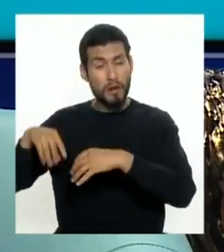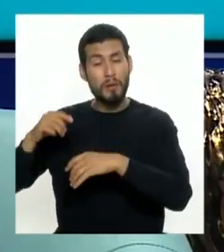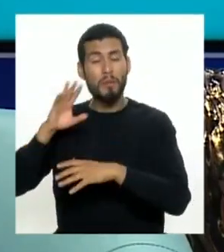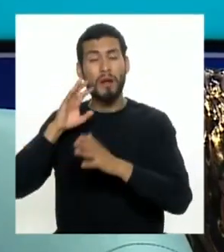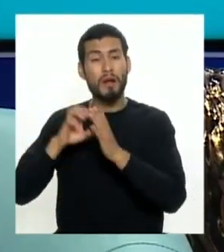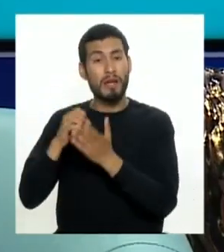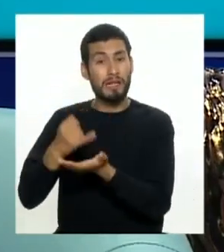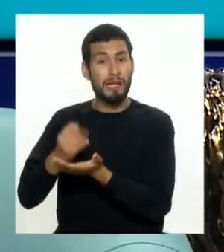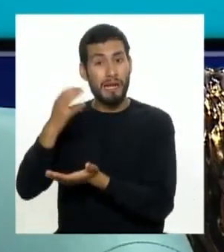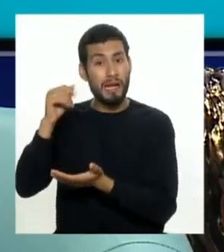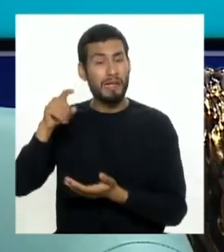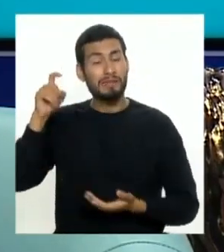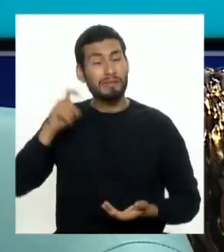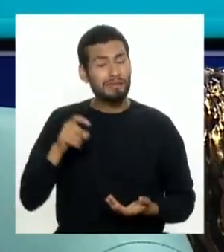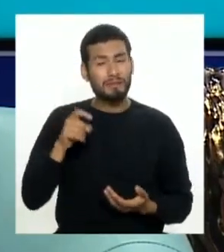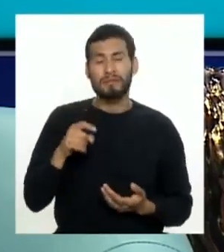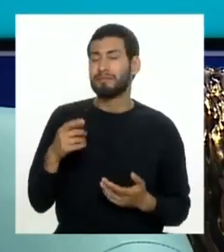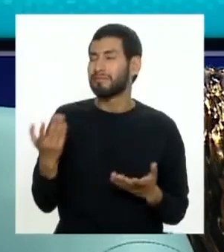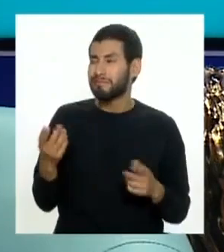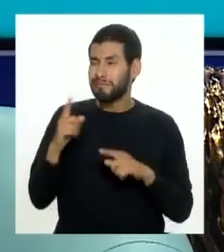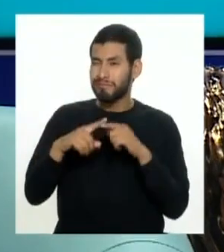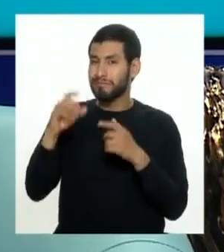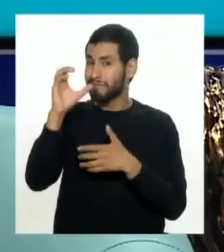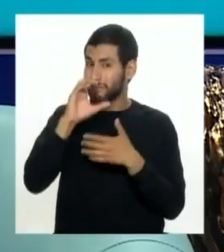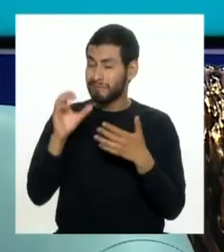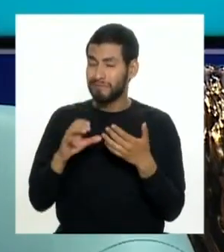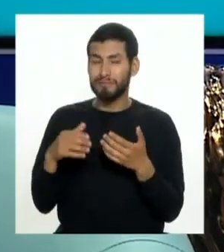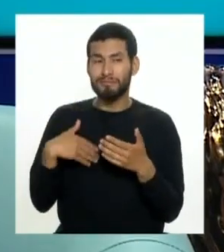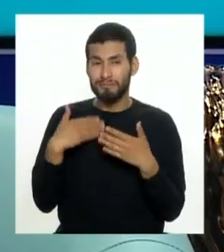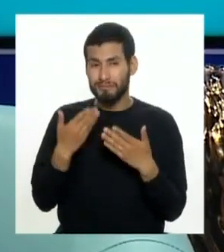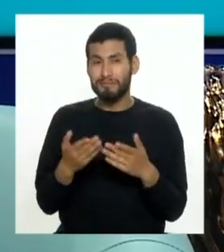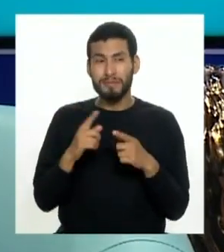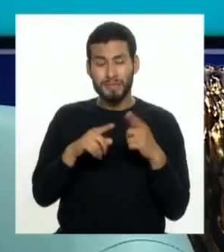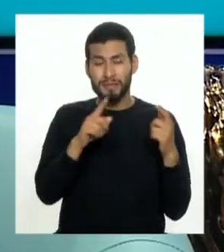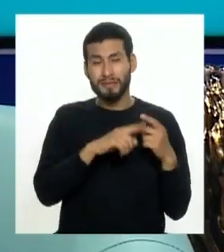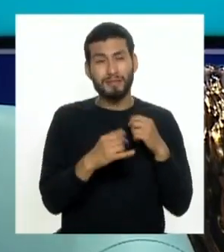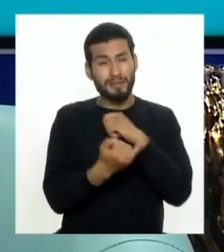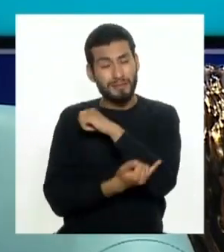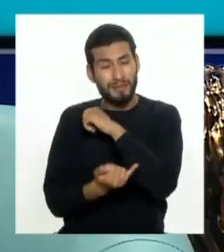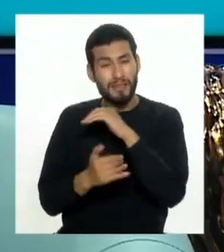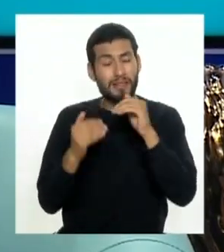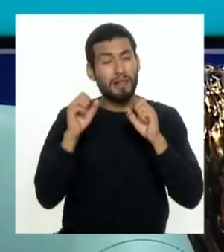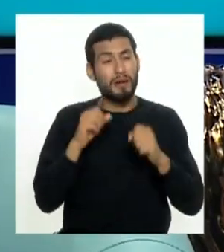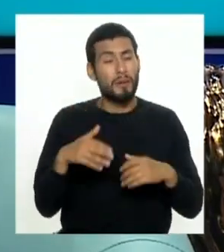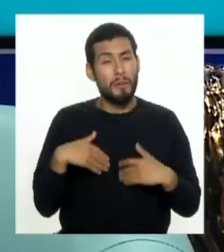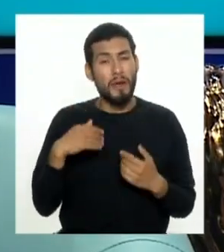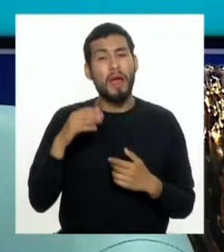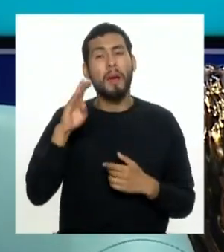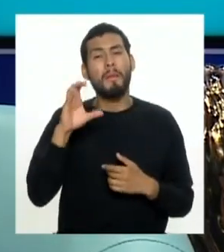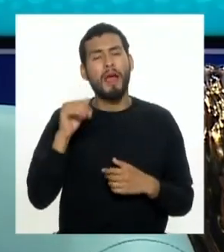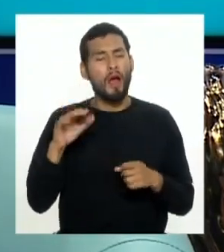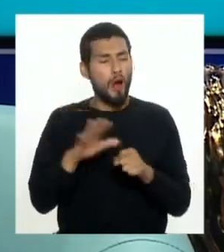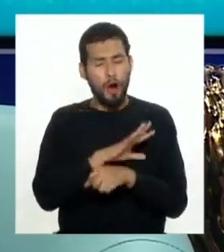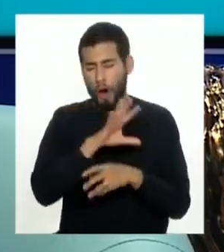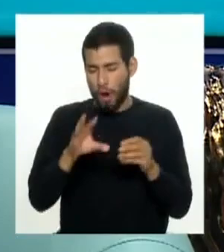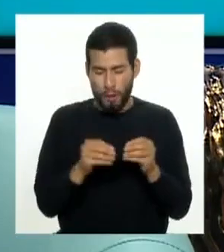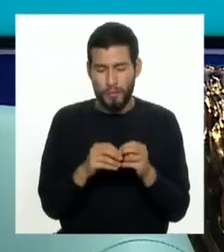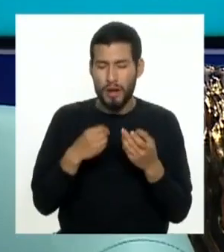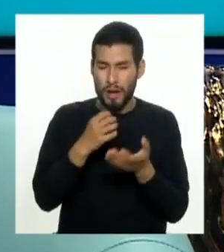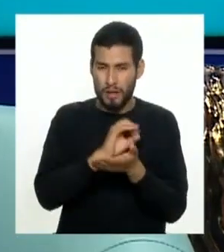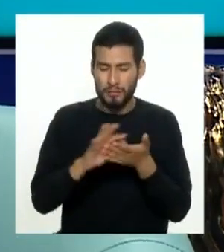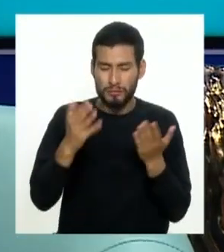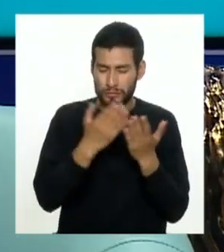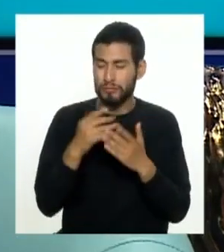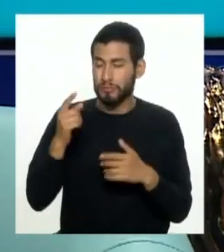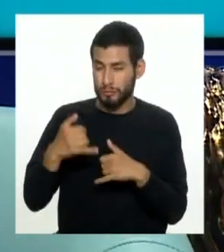en ICA y en ICA necesito ciertas características promover con los institutos superiores y que tengan becas integrales es decir puedo movilizar a